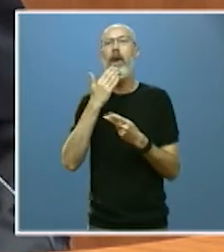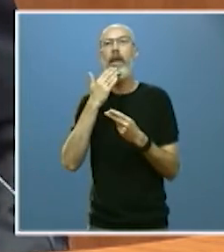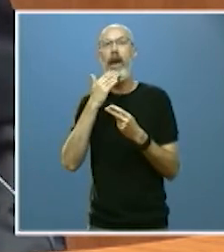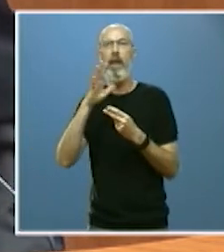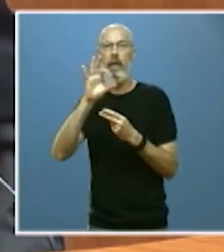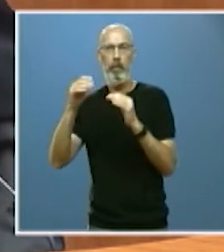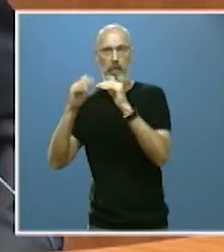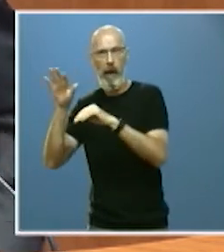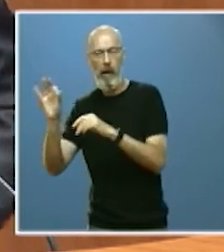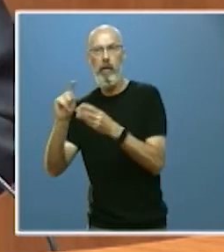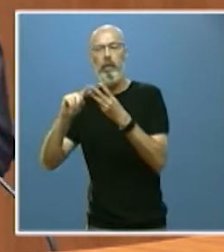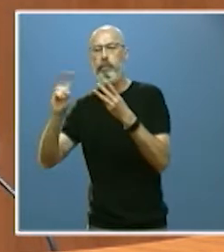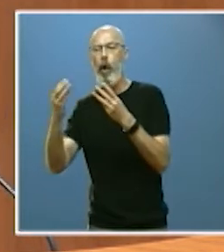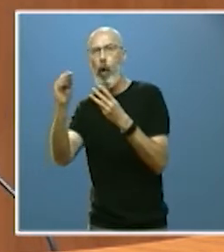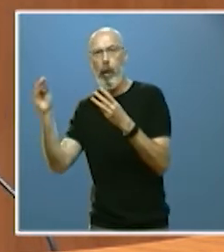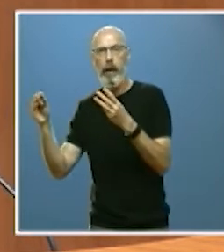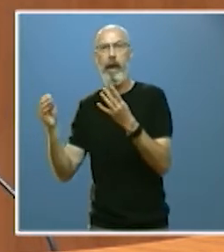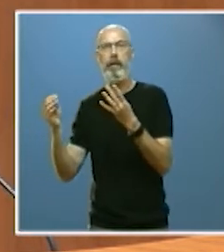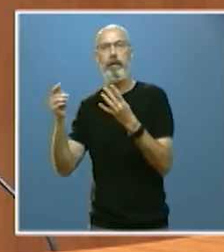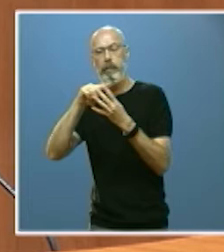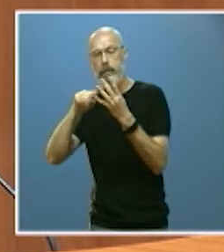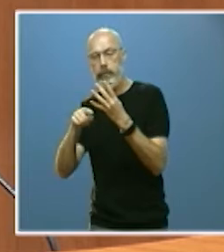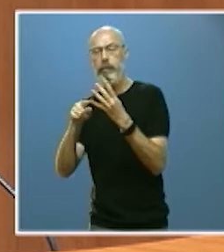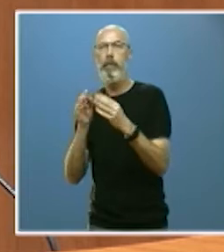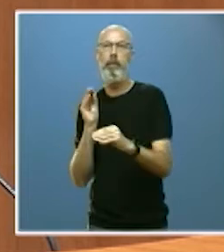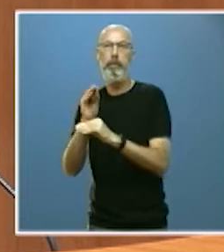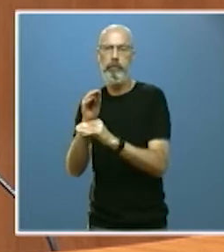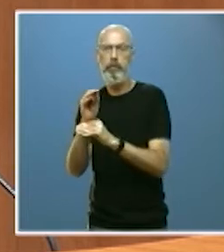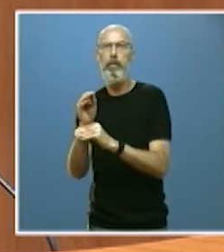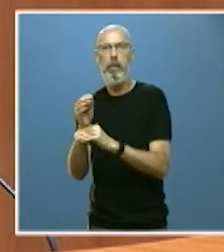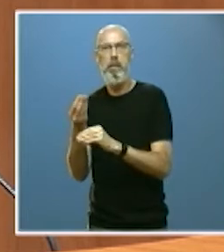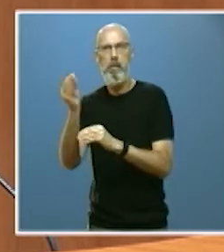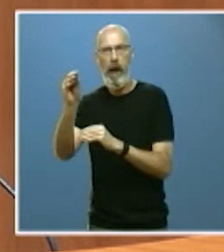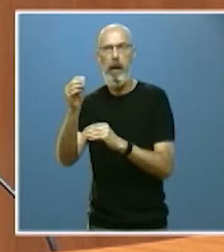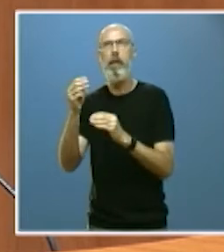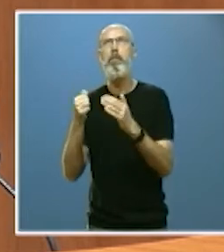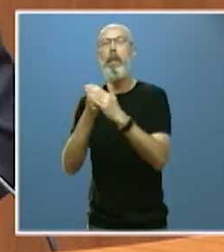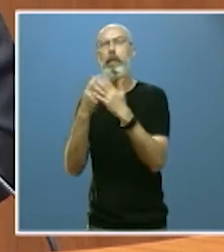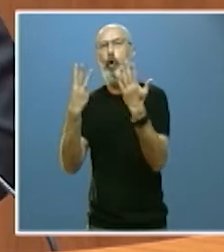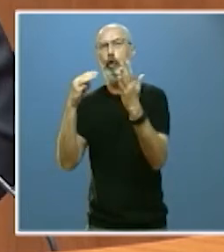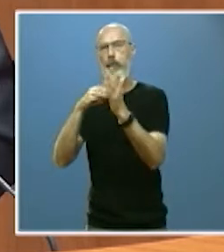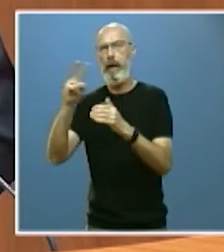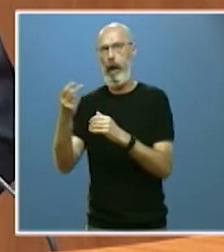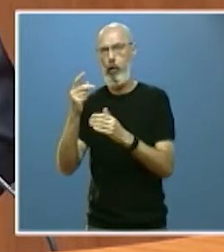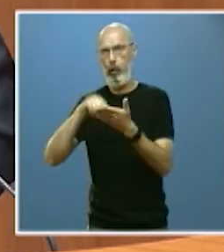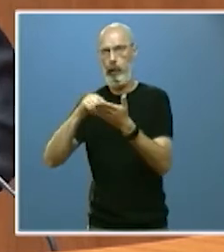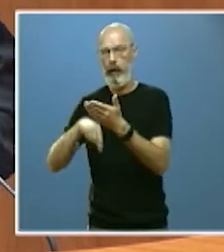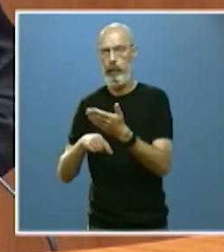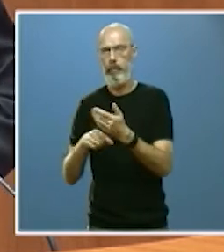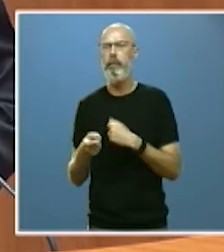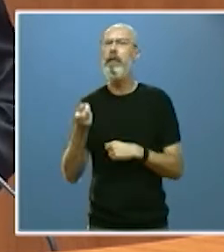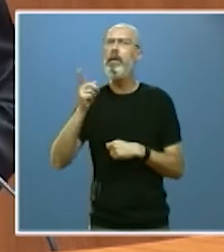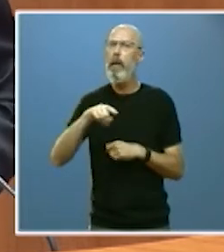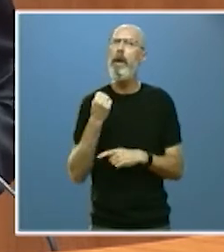de garantía juvenil, hasta llegar a un máximo de 8.000 euros por contrato. También se sigue apoyando la